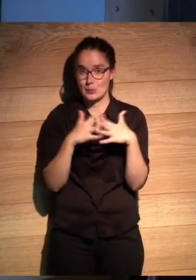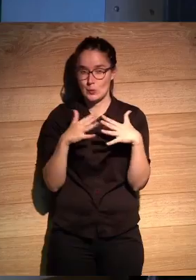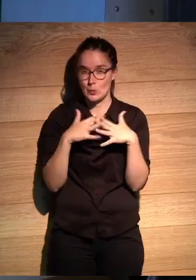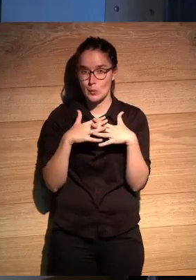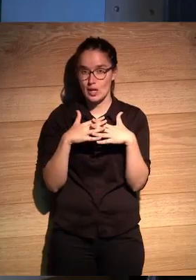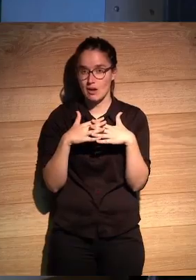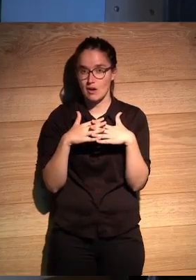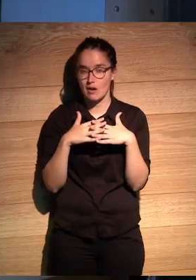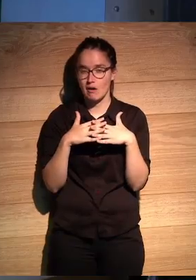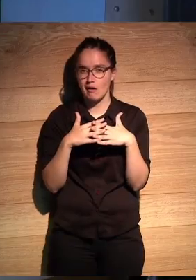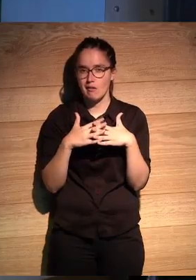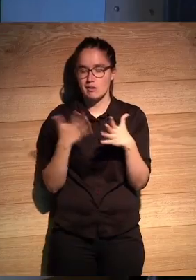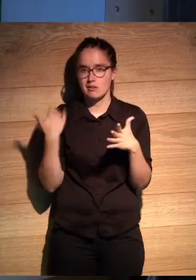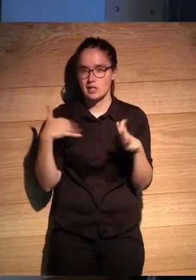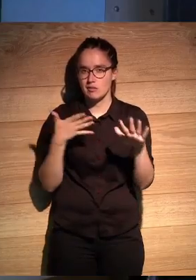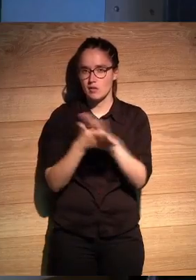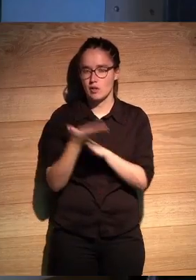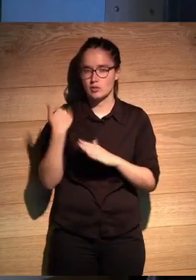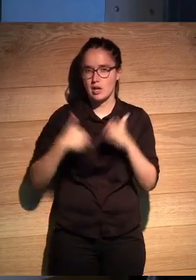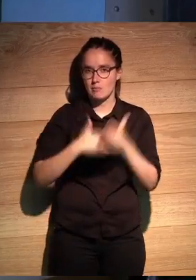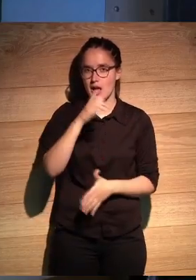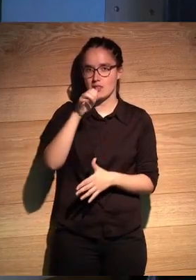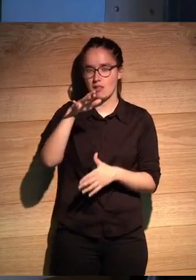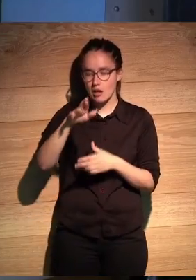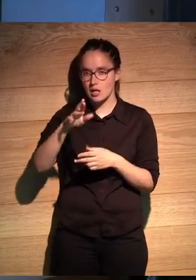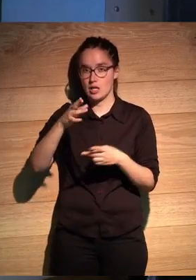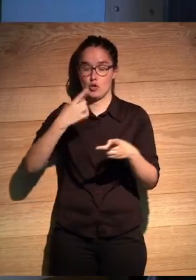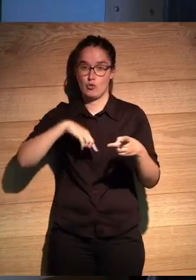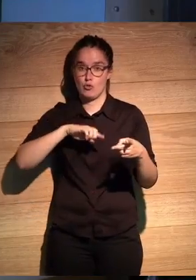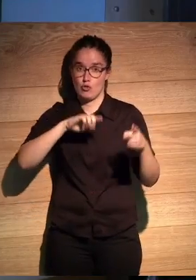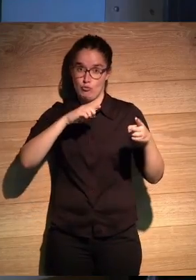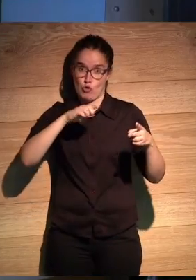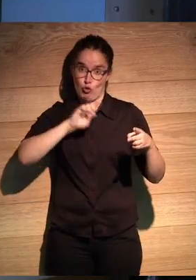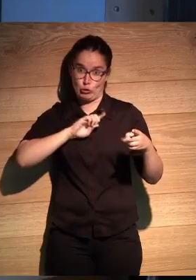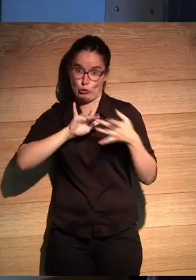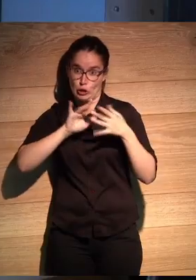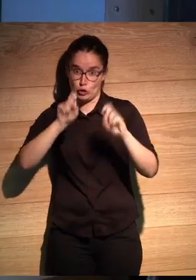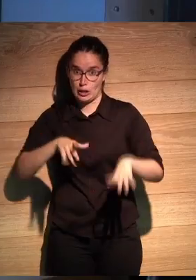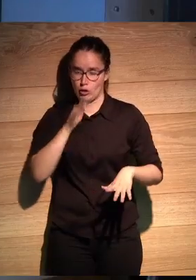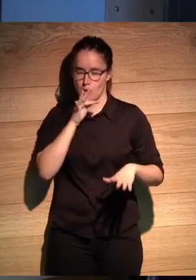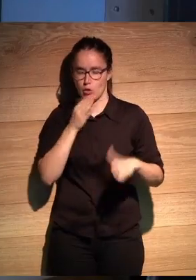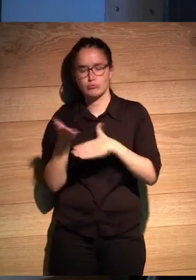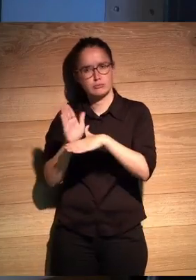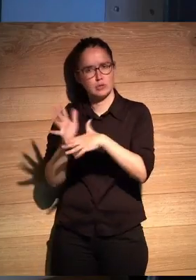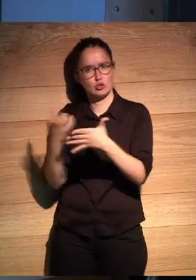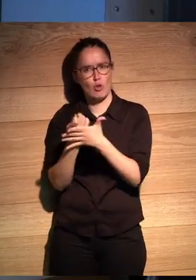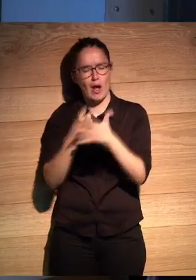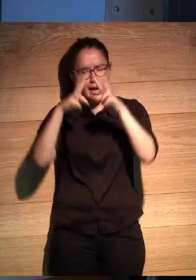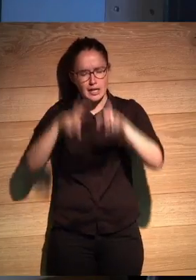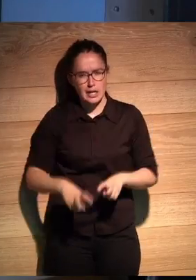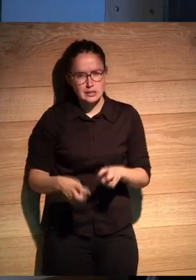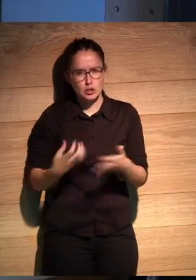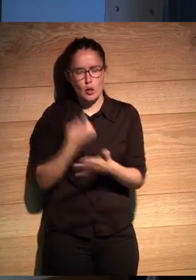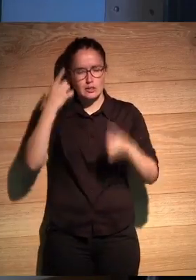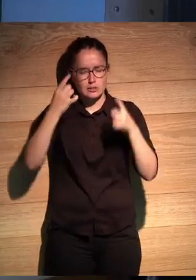ya habían definido Altair Magazine sin nosotros, nos lo enseñan y con todo el análisis de todos los elementos que habíamos visto antes y con esos